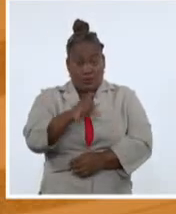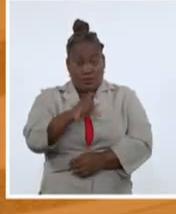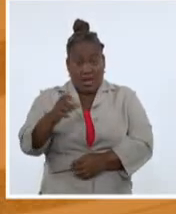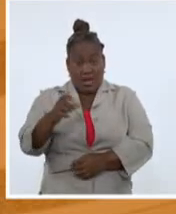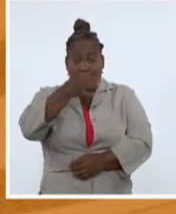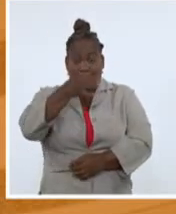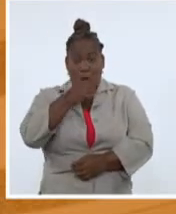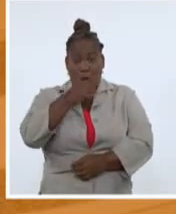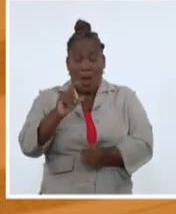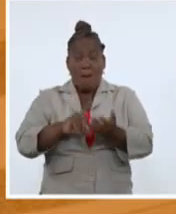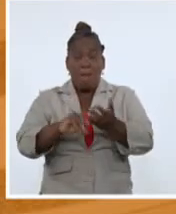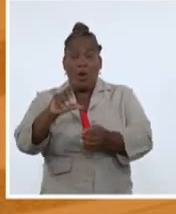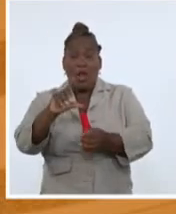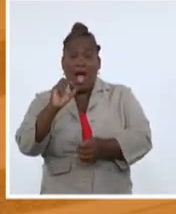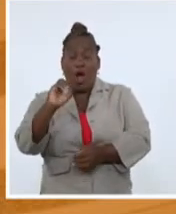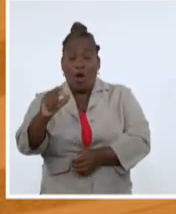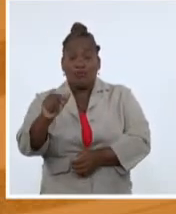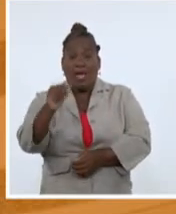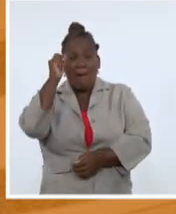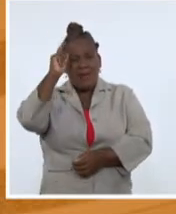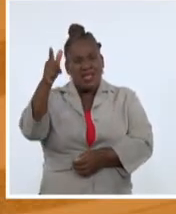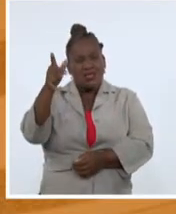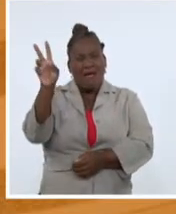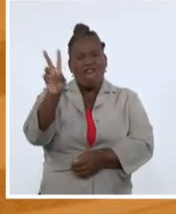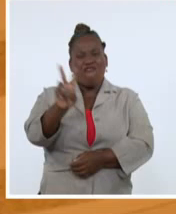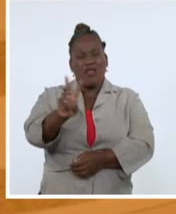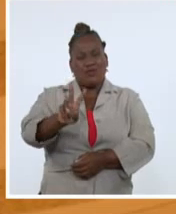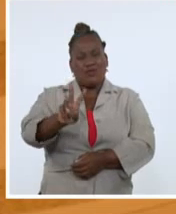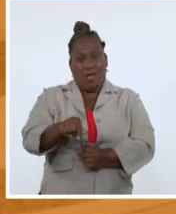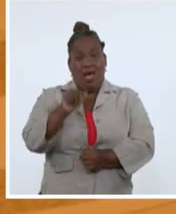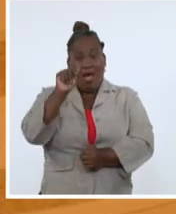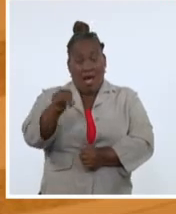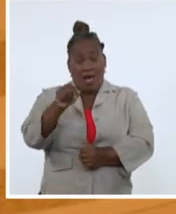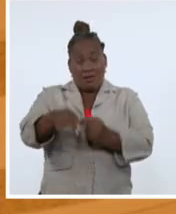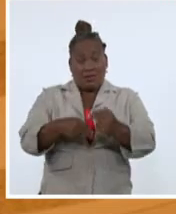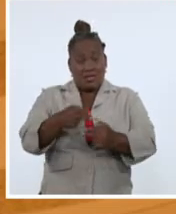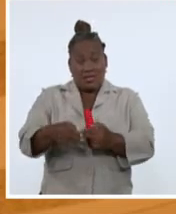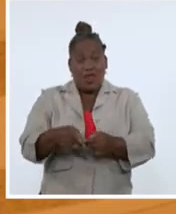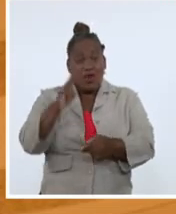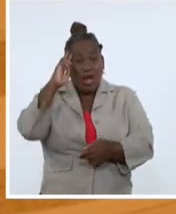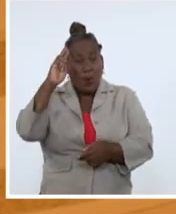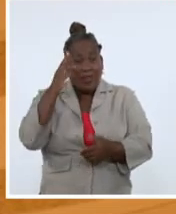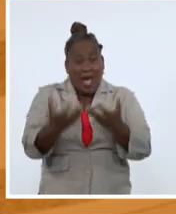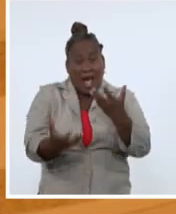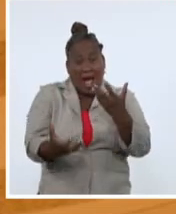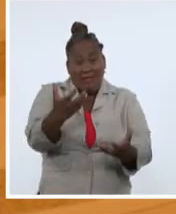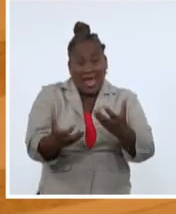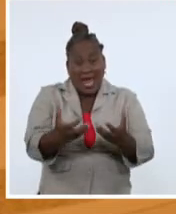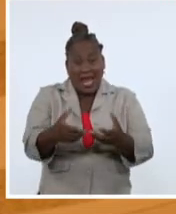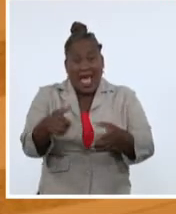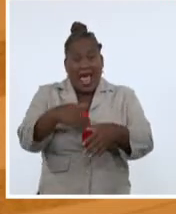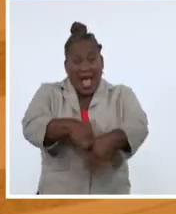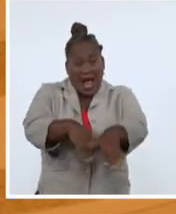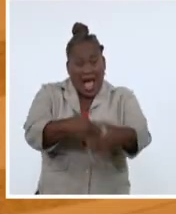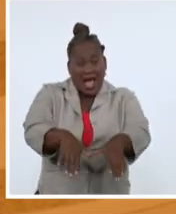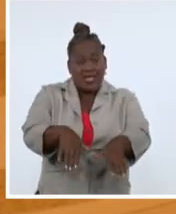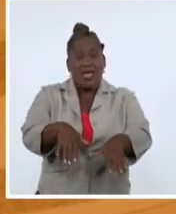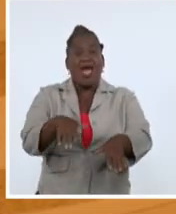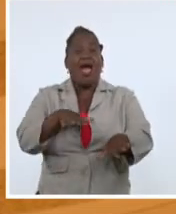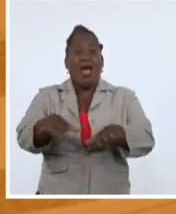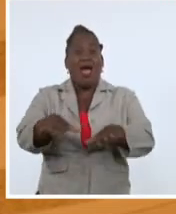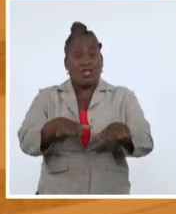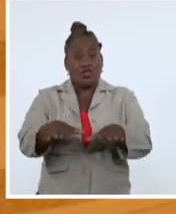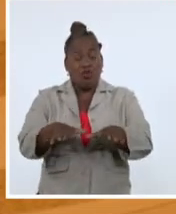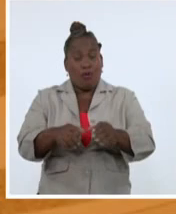refirió también a la experiencia vivida en Venezuela, donde se desarrollaron las llamadas guarimbas, recuerdan, eran gestiones violentas de los representantes de la